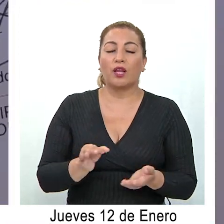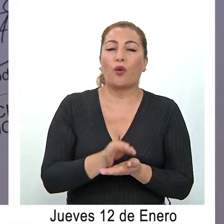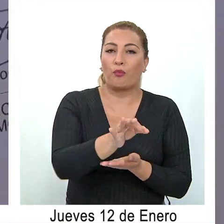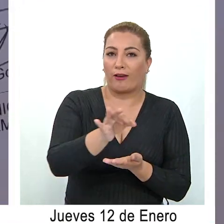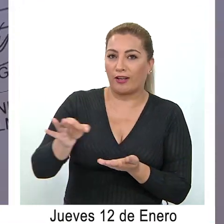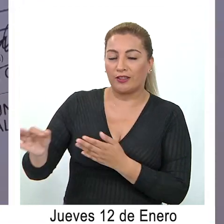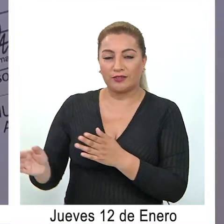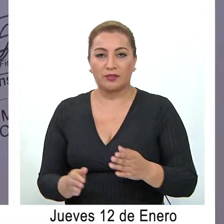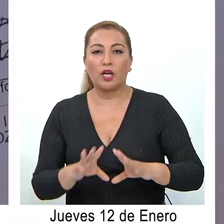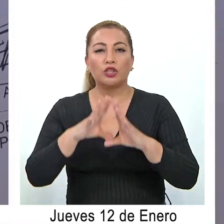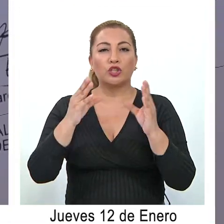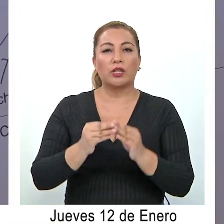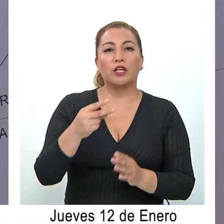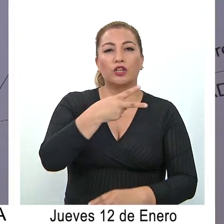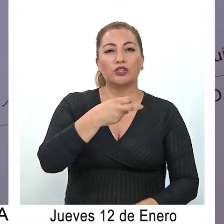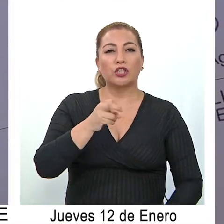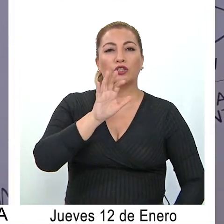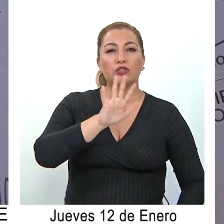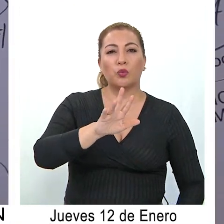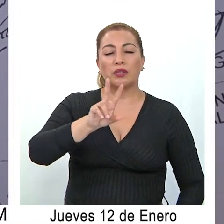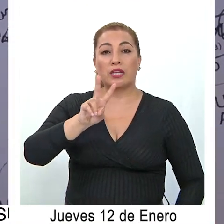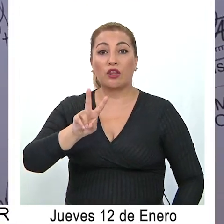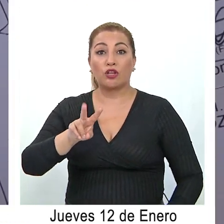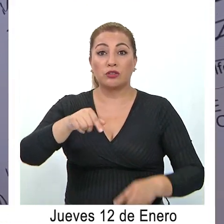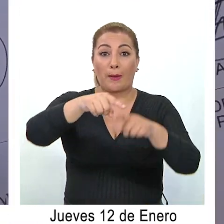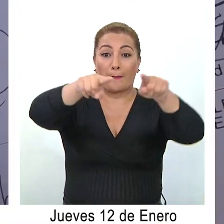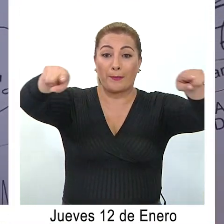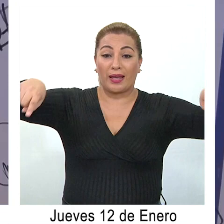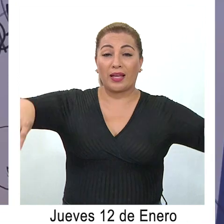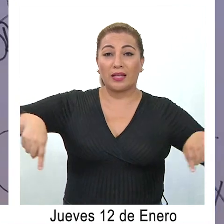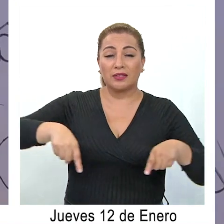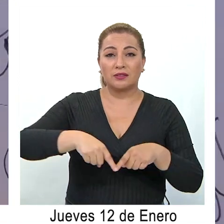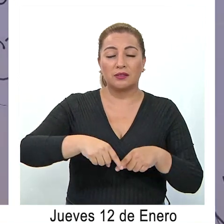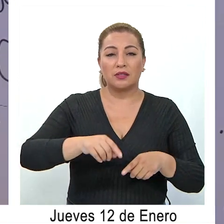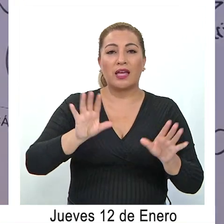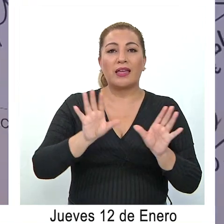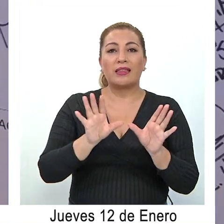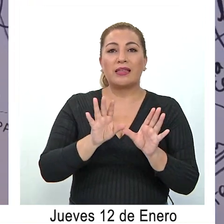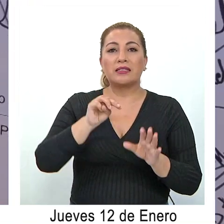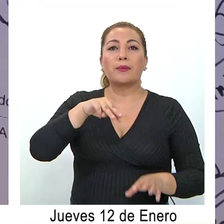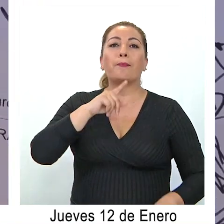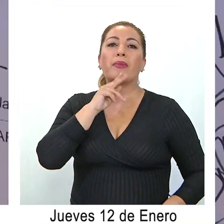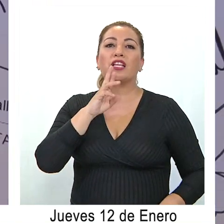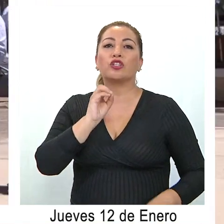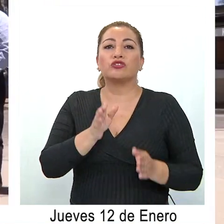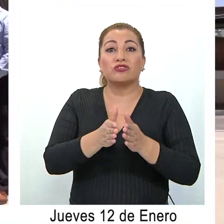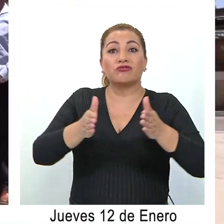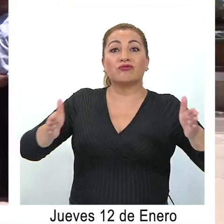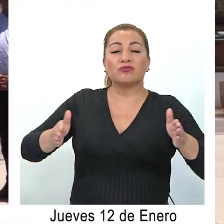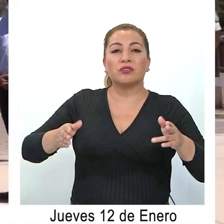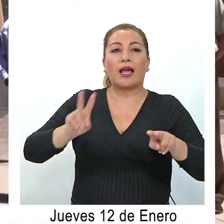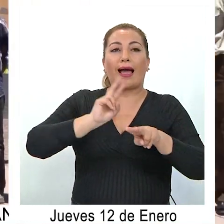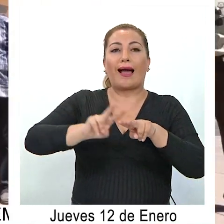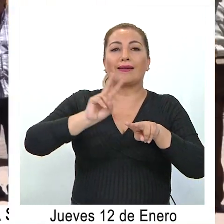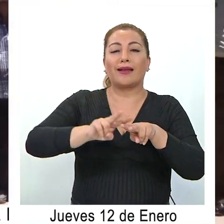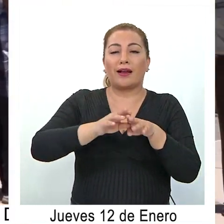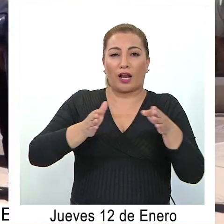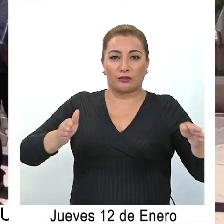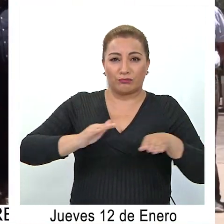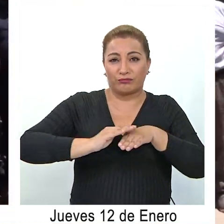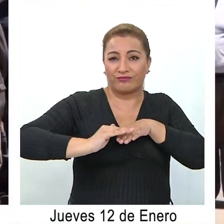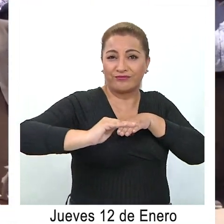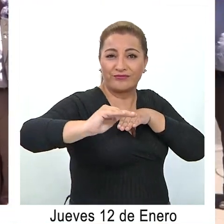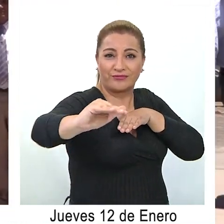En total son 252 metros lineales con 10 metros de ancho las que serán pavimentadas en esta